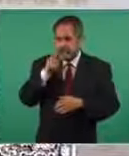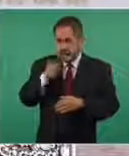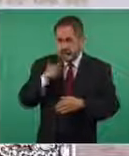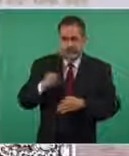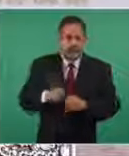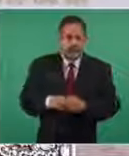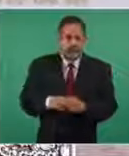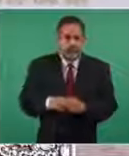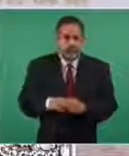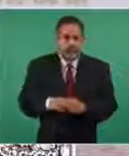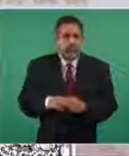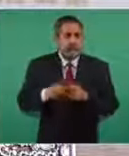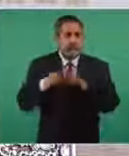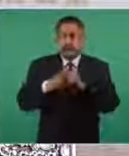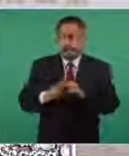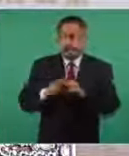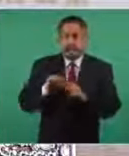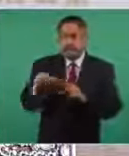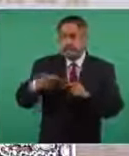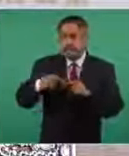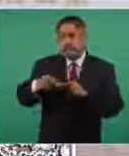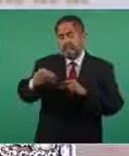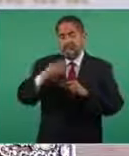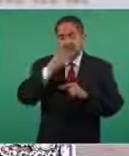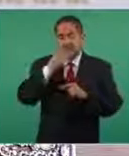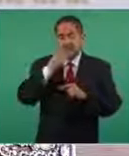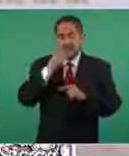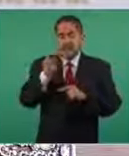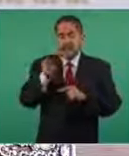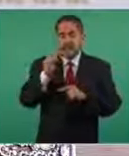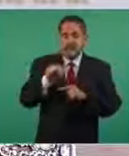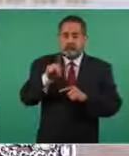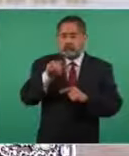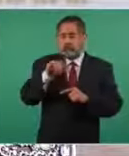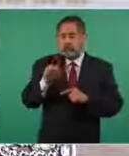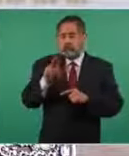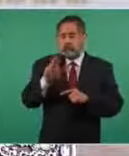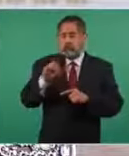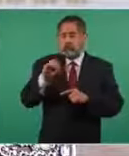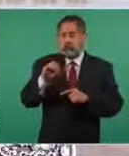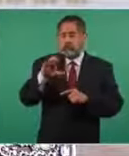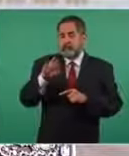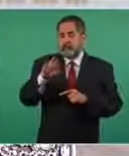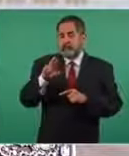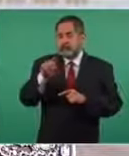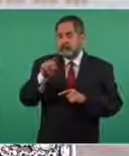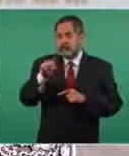Ya tenemos que empezar. Allá en San Luis, Río Colorado y toda la frontera.